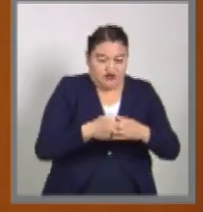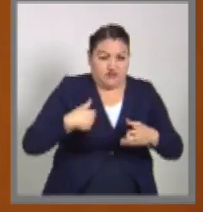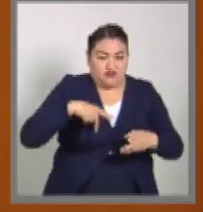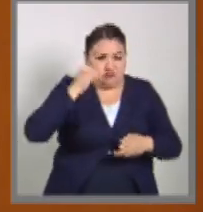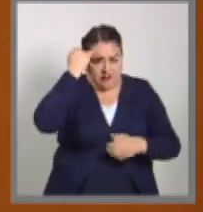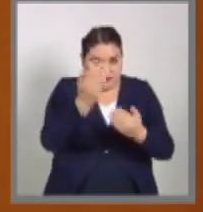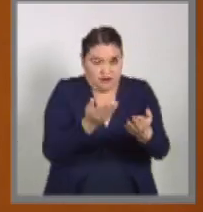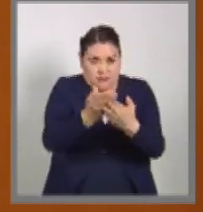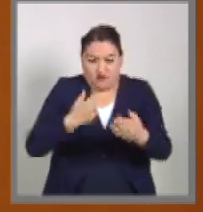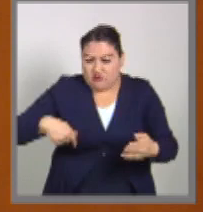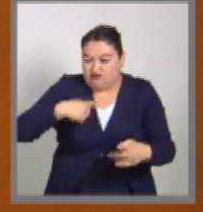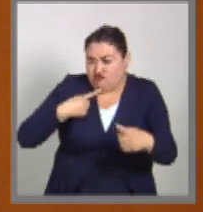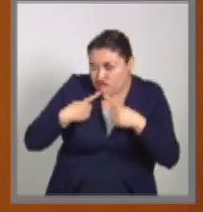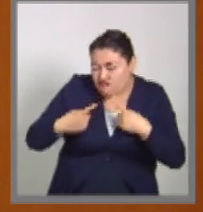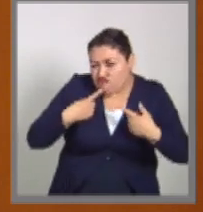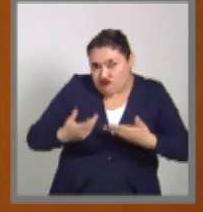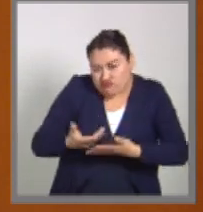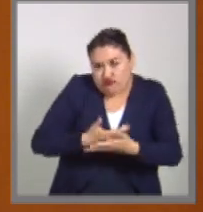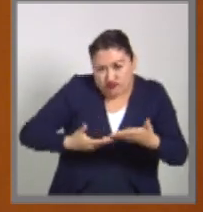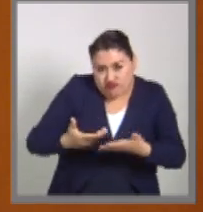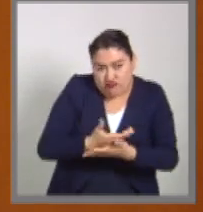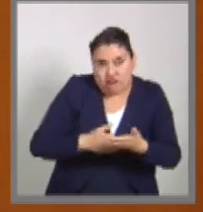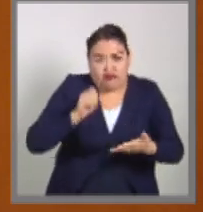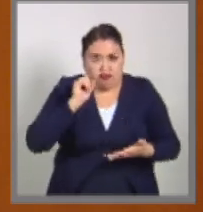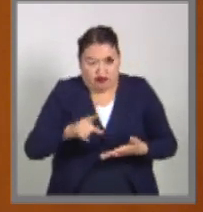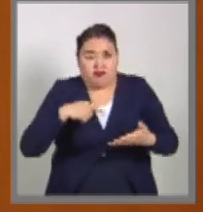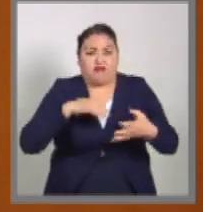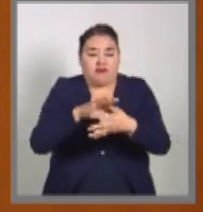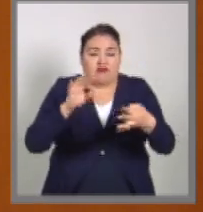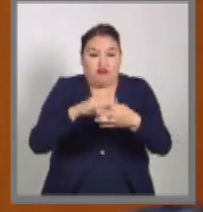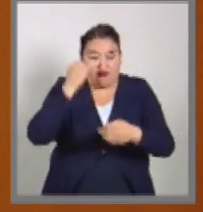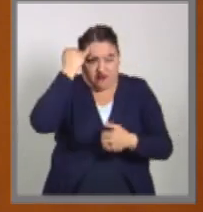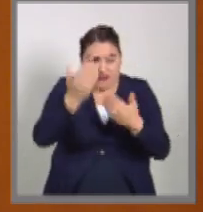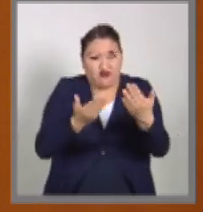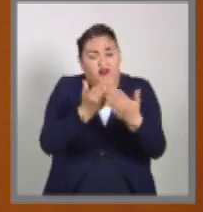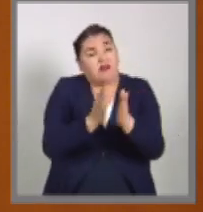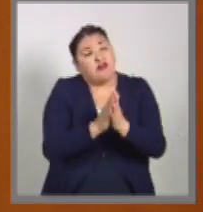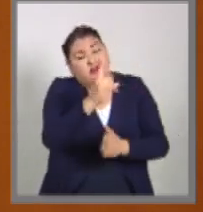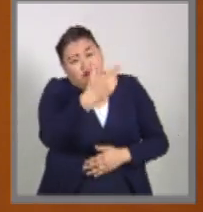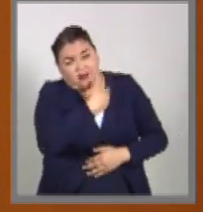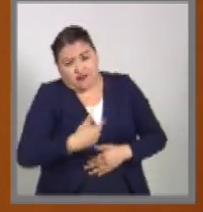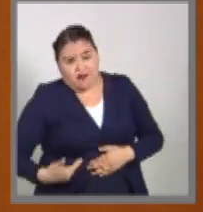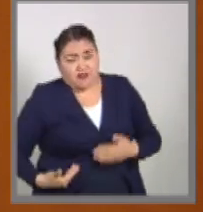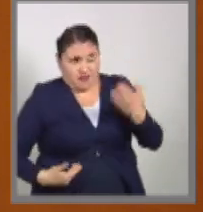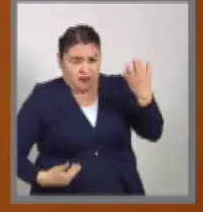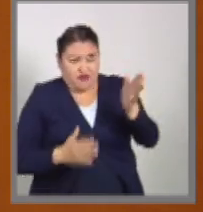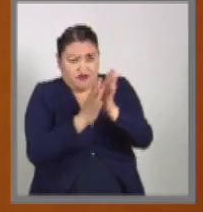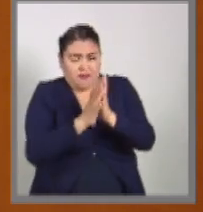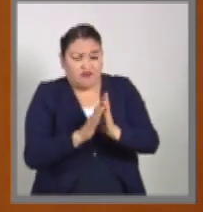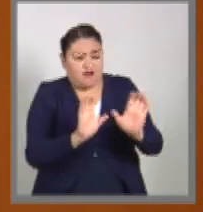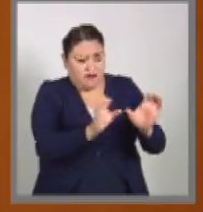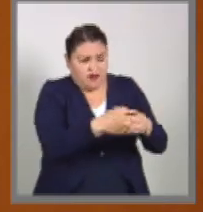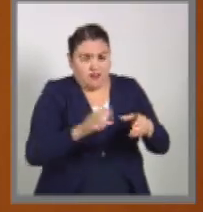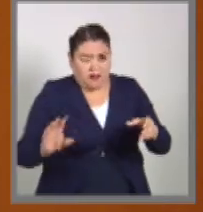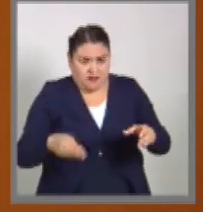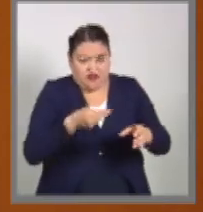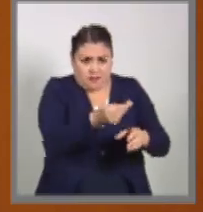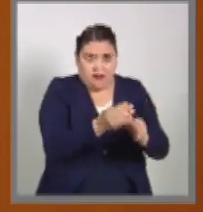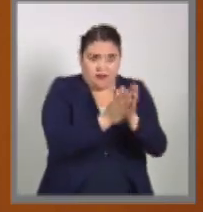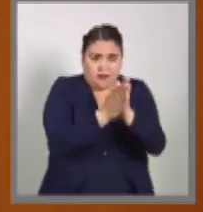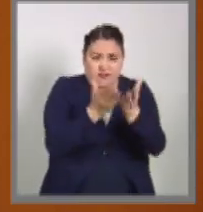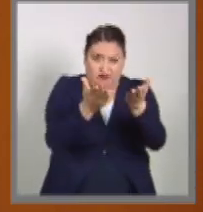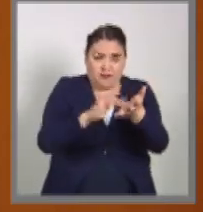que hemos venido trabajando estas materias y a las que le pido, señor presidente, sea turnada la misma.